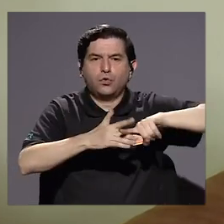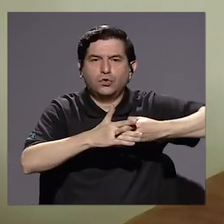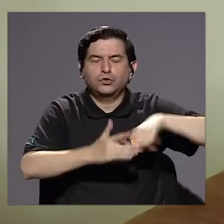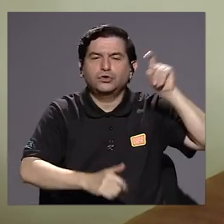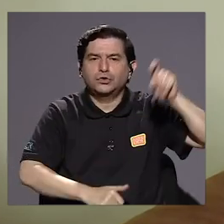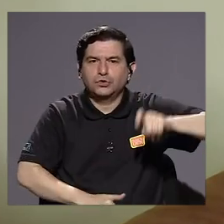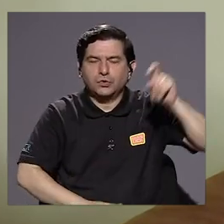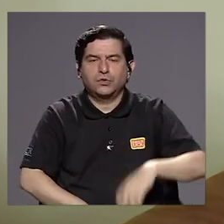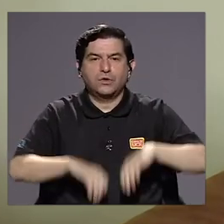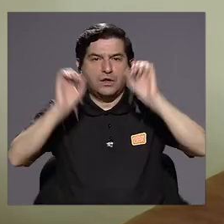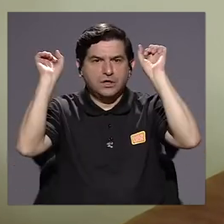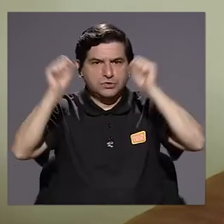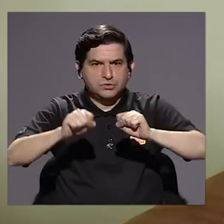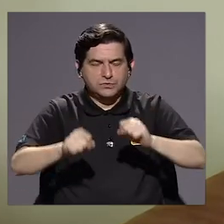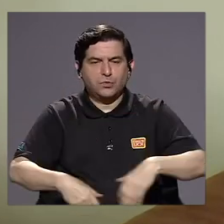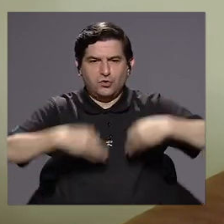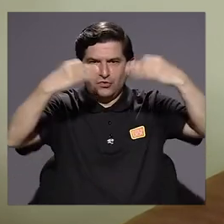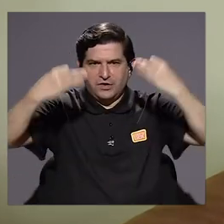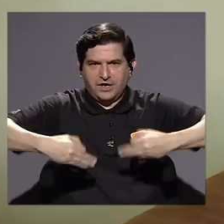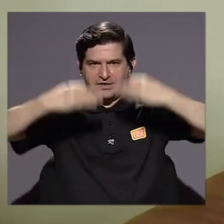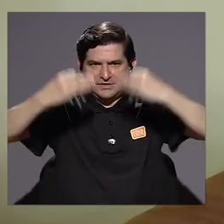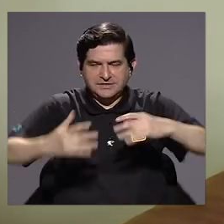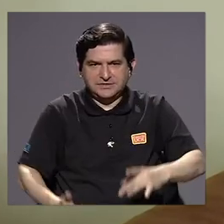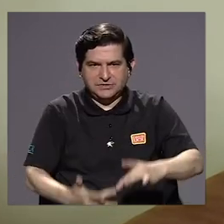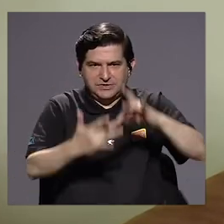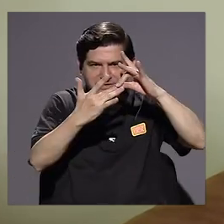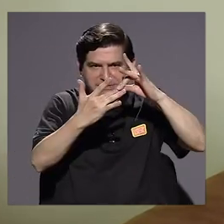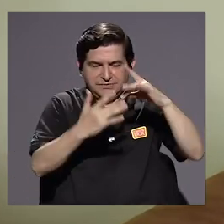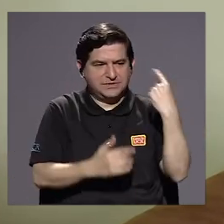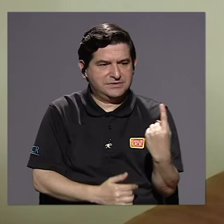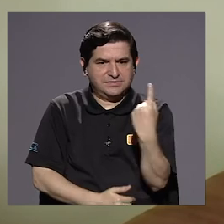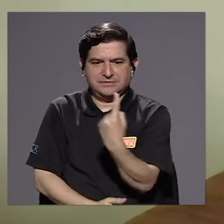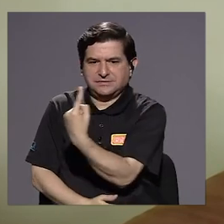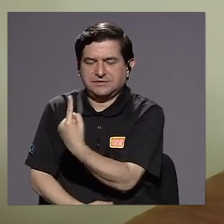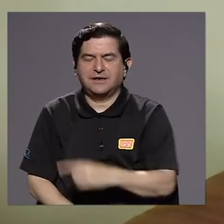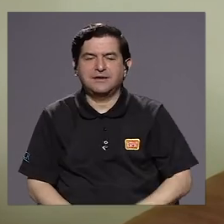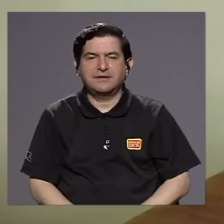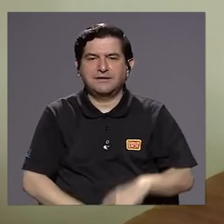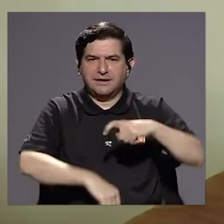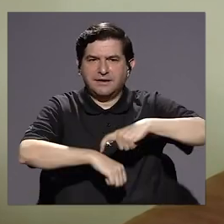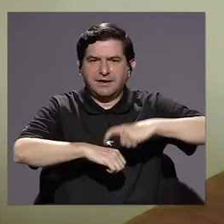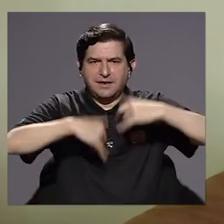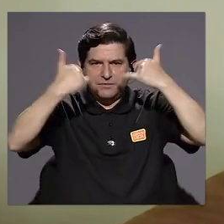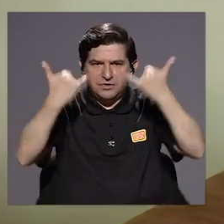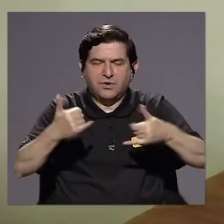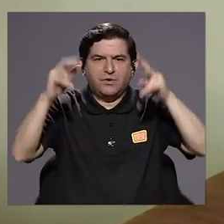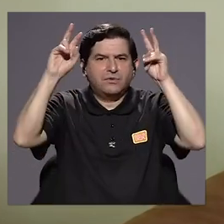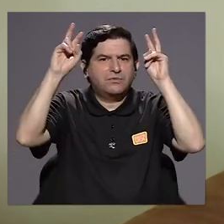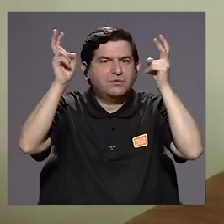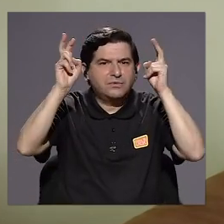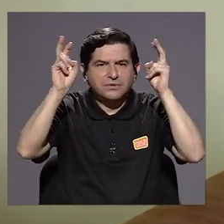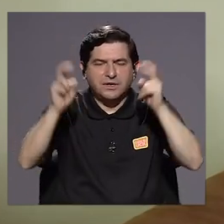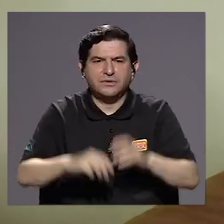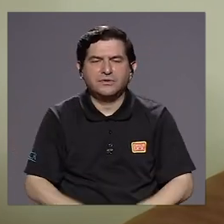necesarias para poder tomar decisiones para que puedan hacer. En este momento, el tema no es